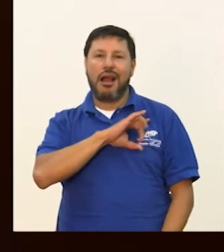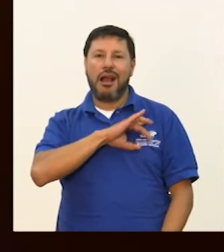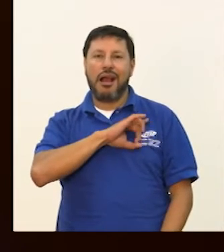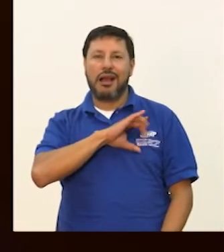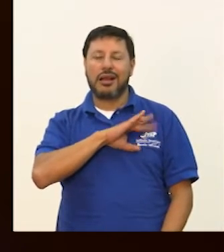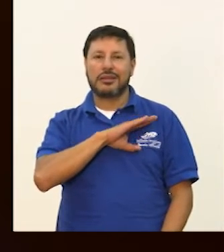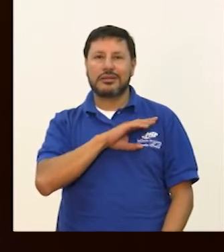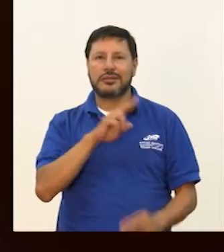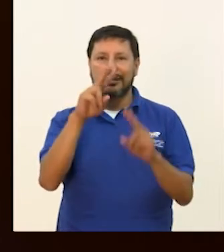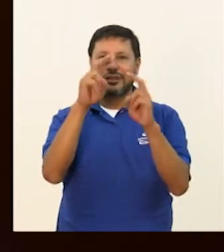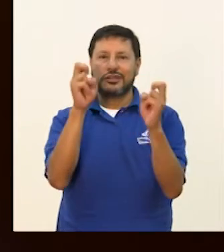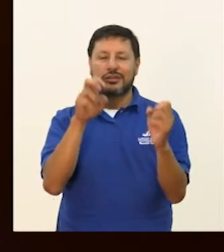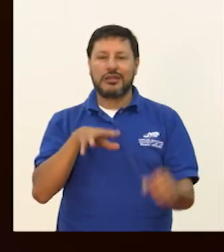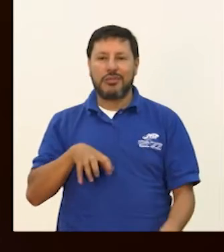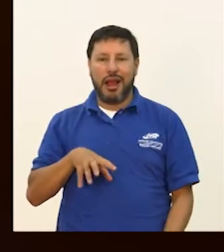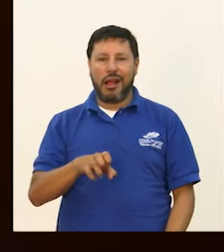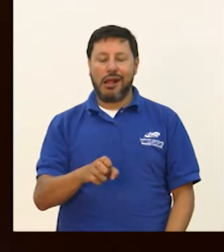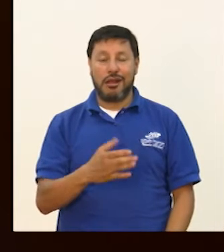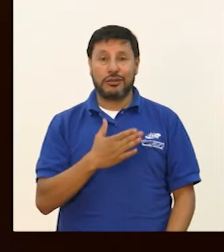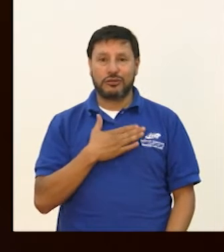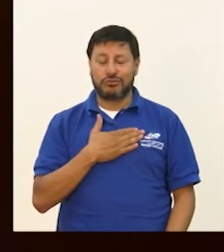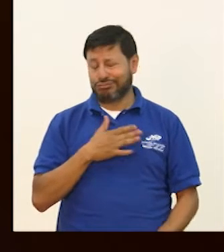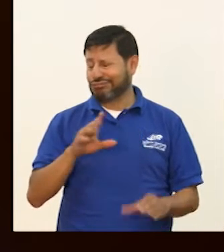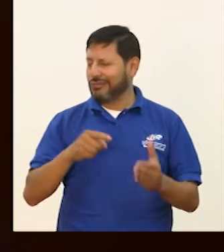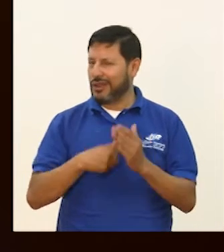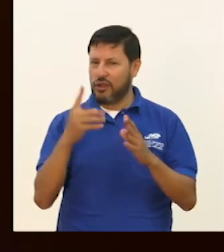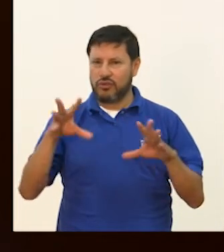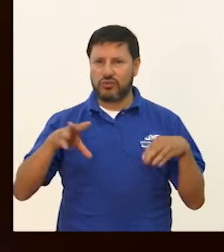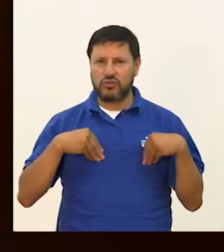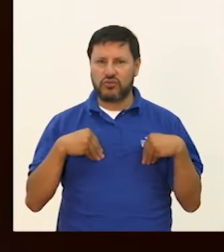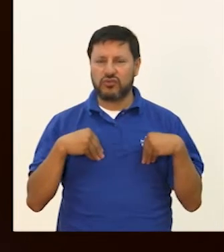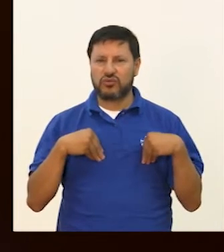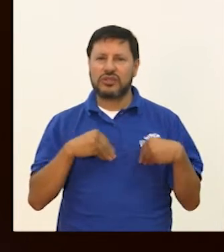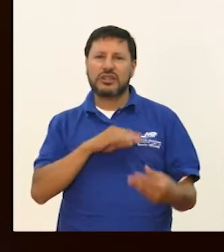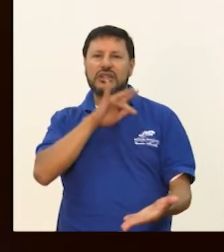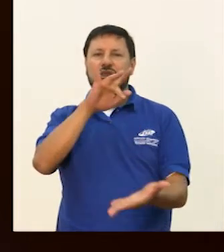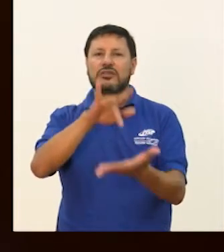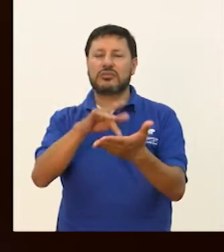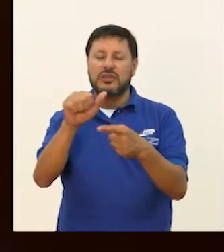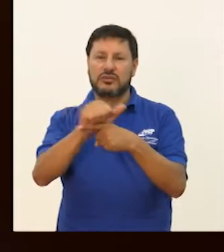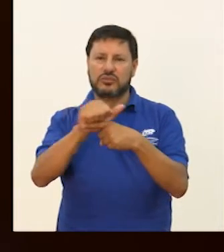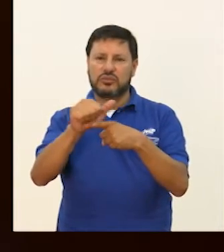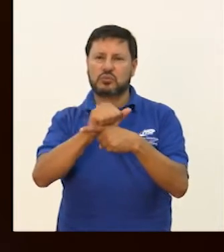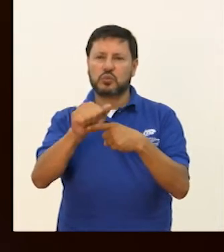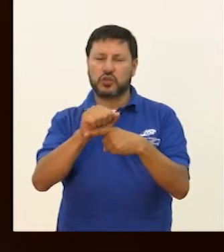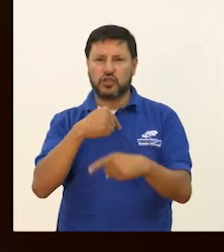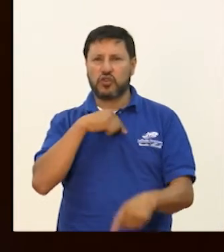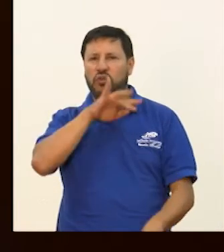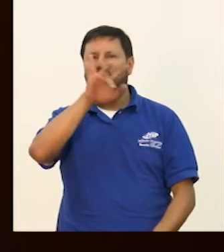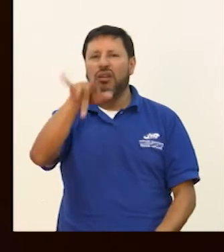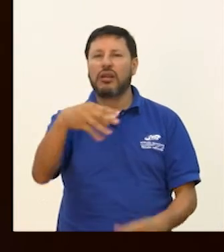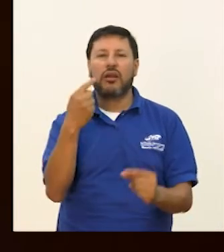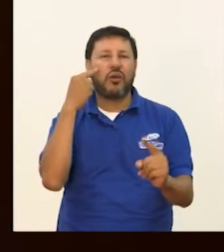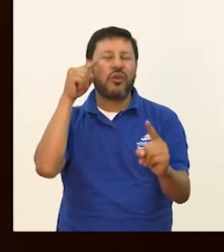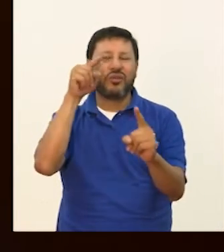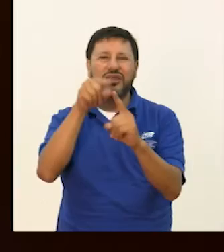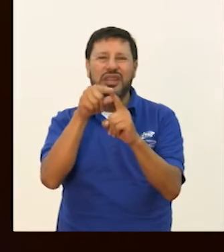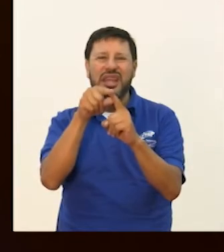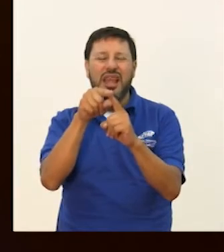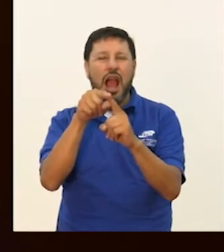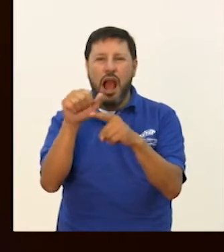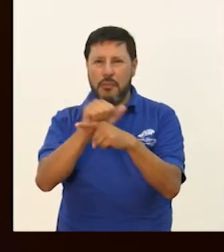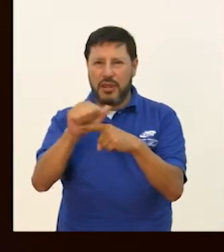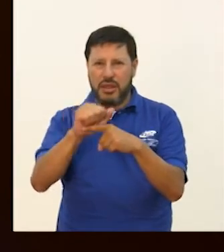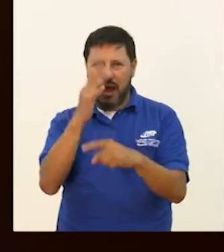es una empresa especializada en software y presta este servicio en forma de consultoría a diferentes